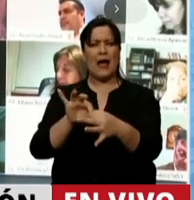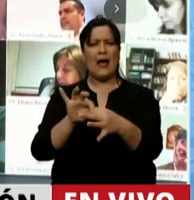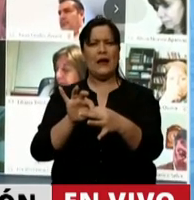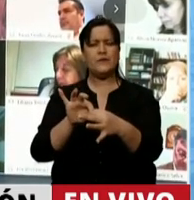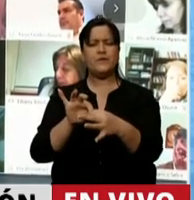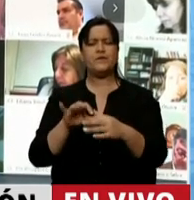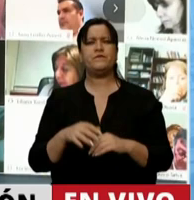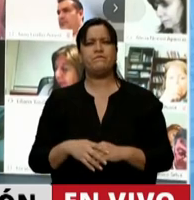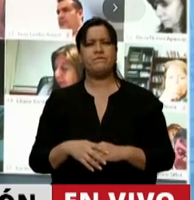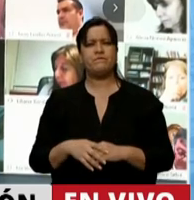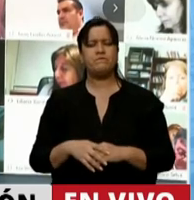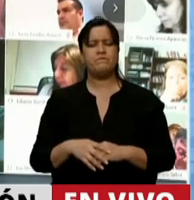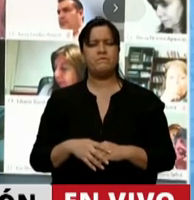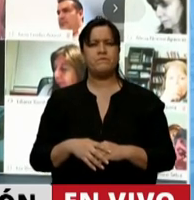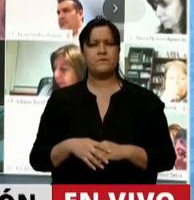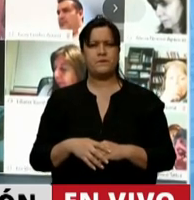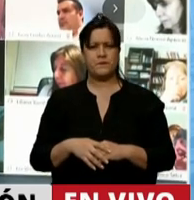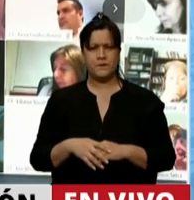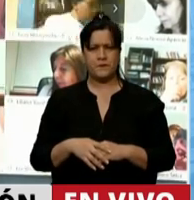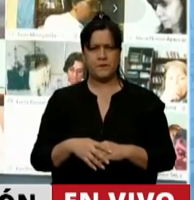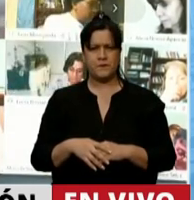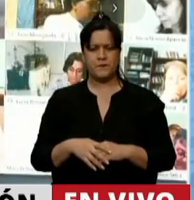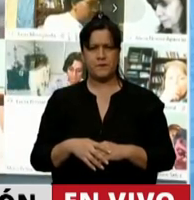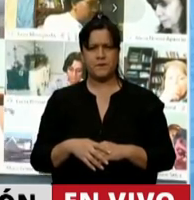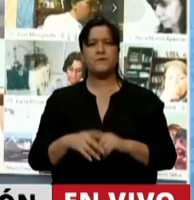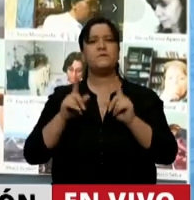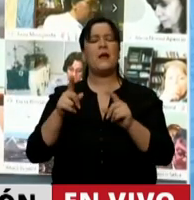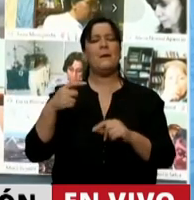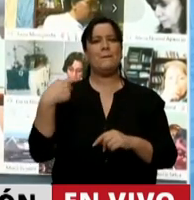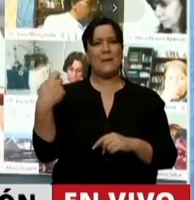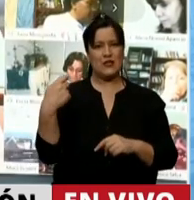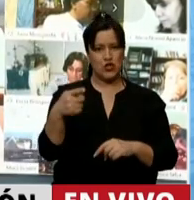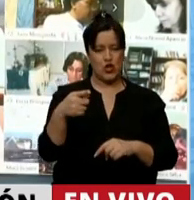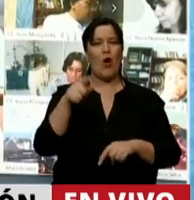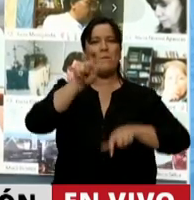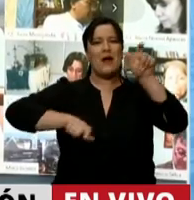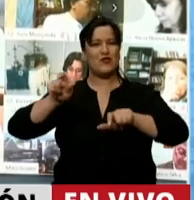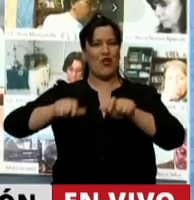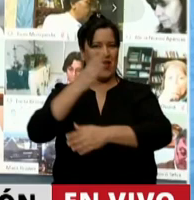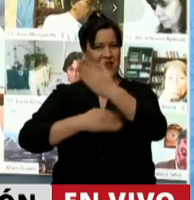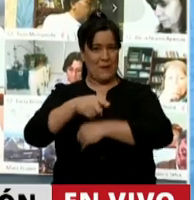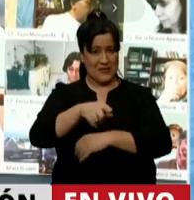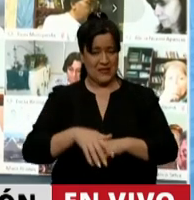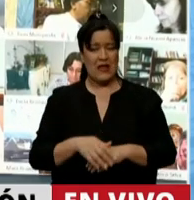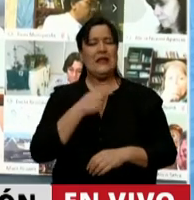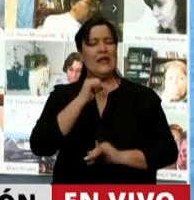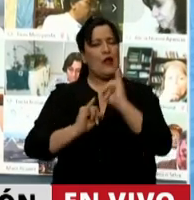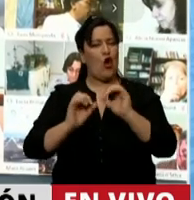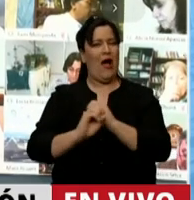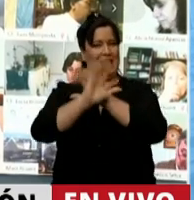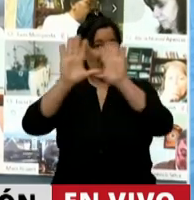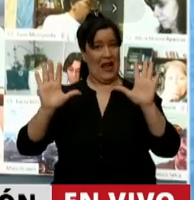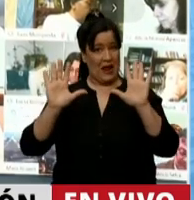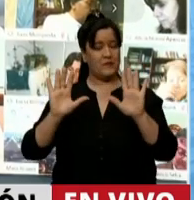pensiones para discapacidad, quería aclarar ahí que